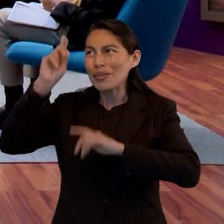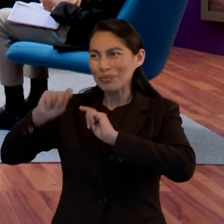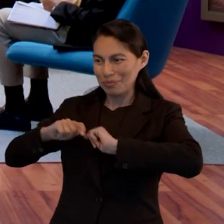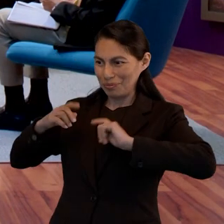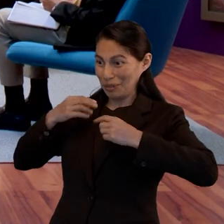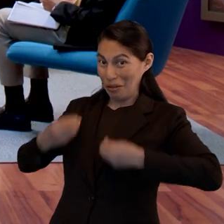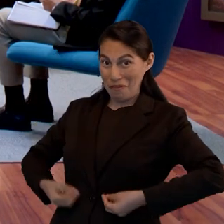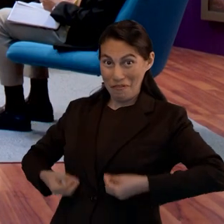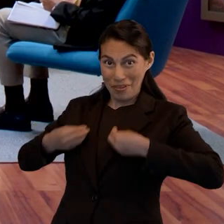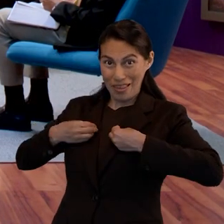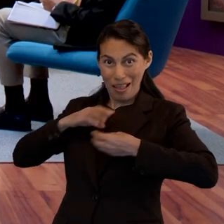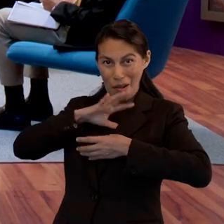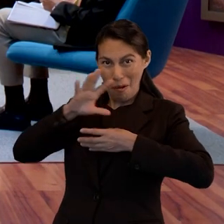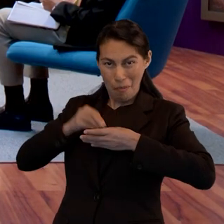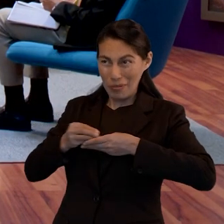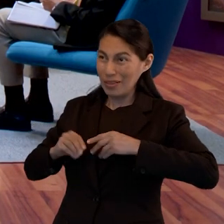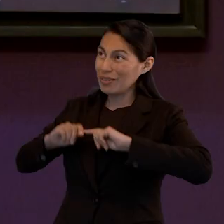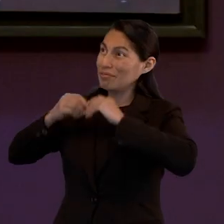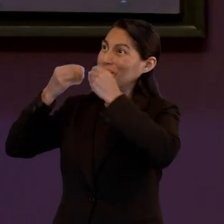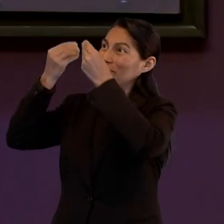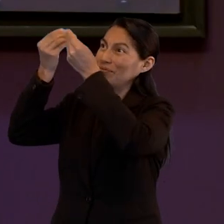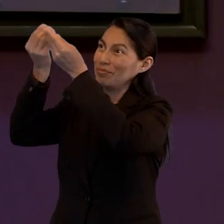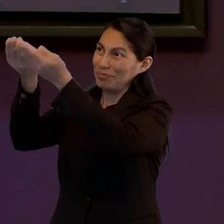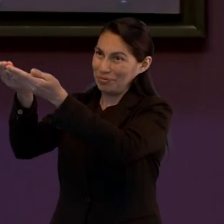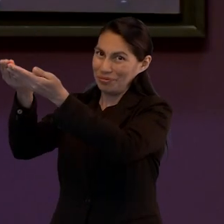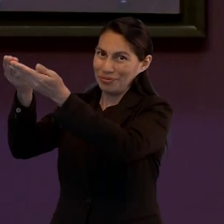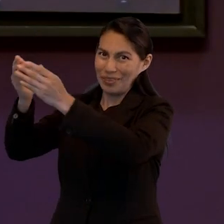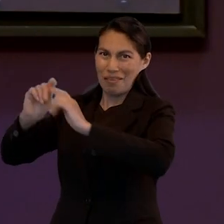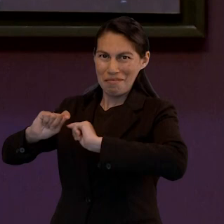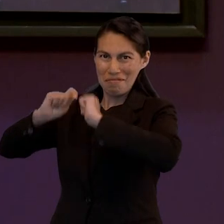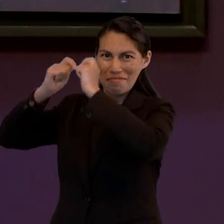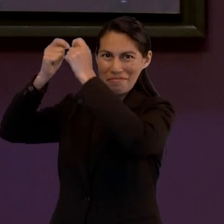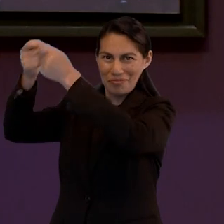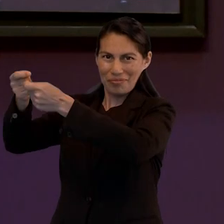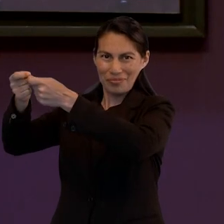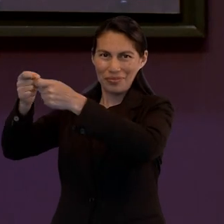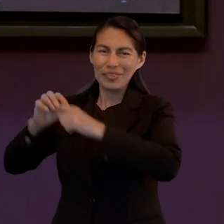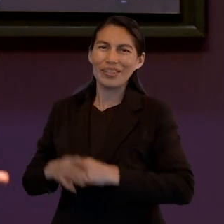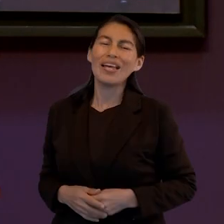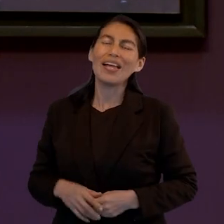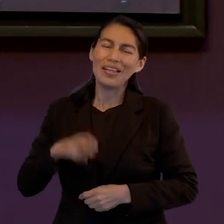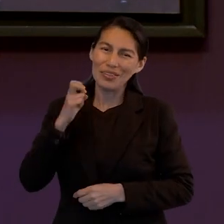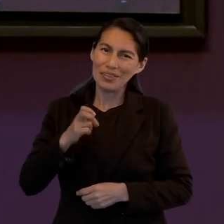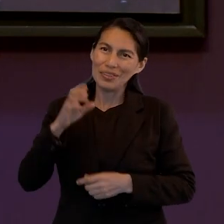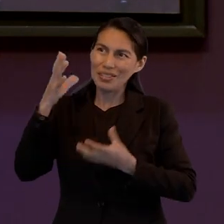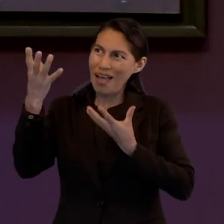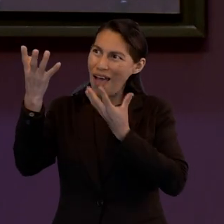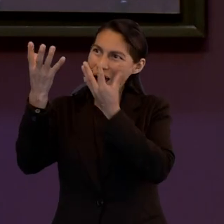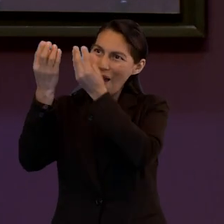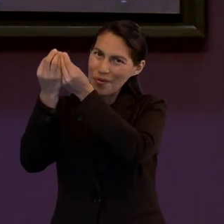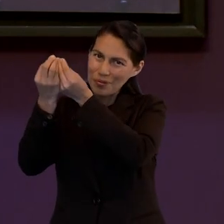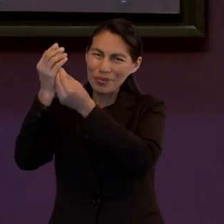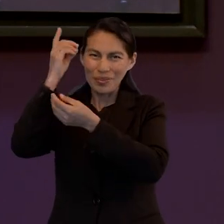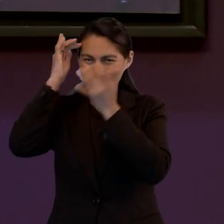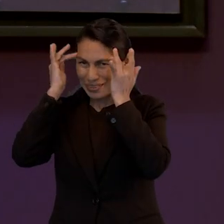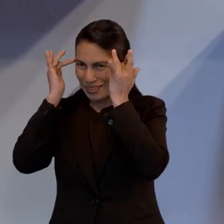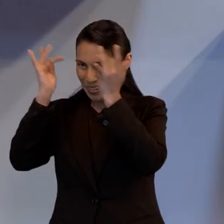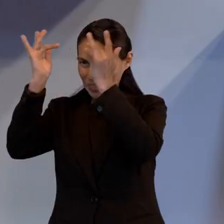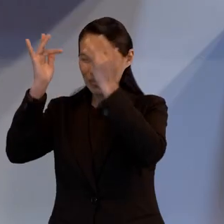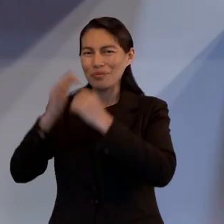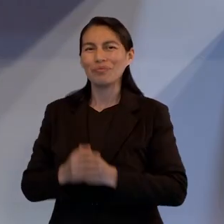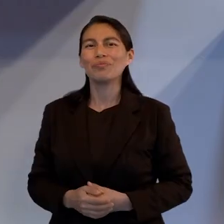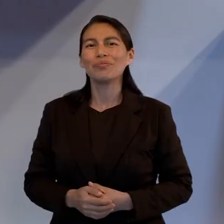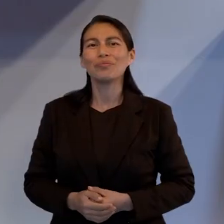Pero para que el alma sea renovada en santidad, debe someterse ante Dios. Entonces yo invitaría a esta persona a que